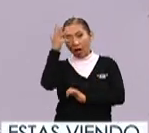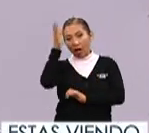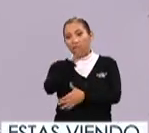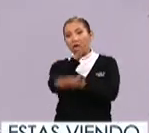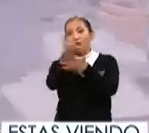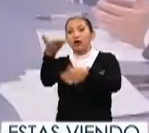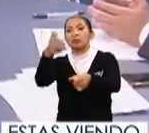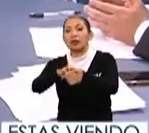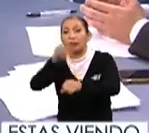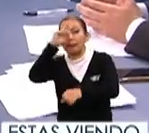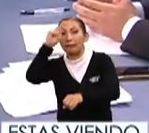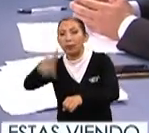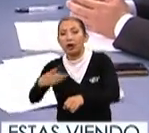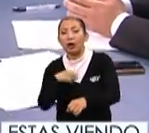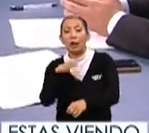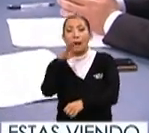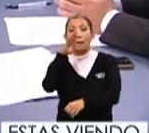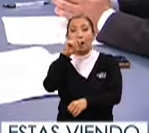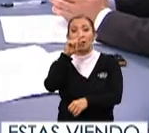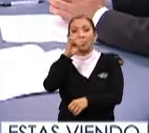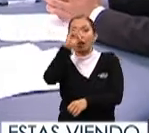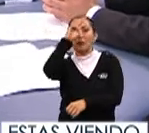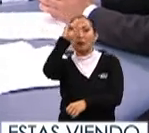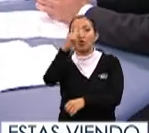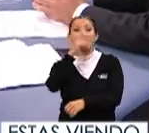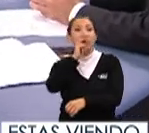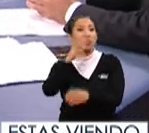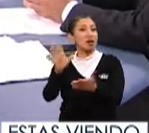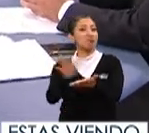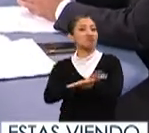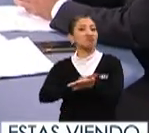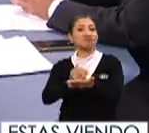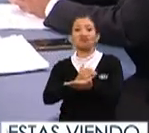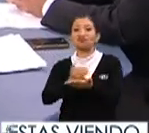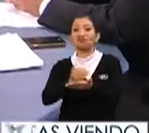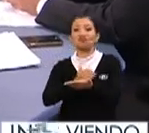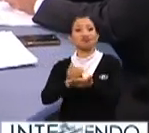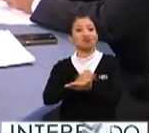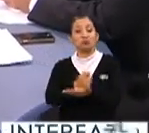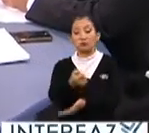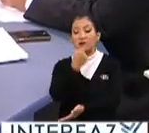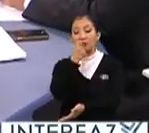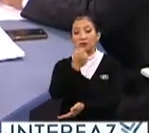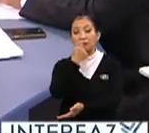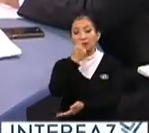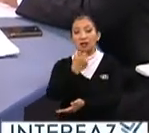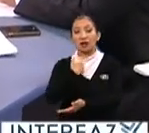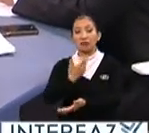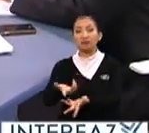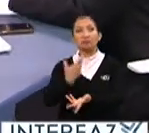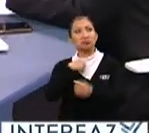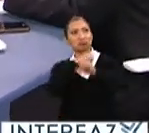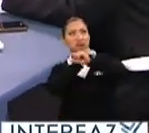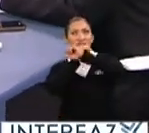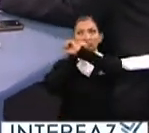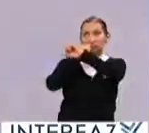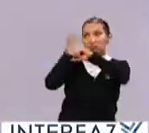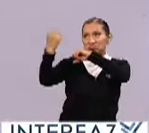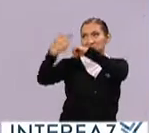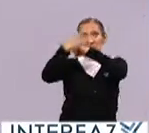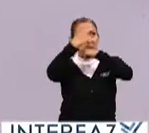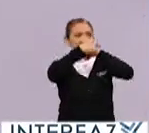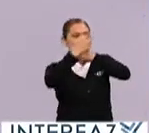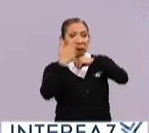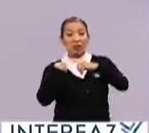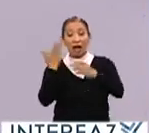hospital ya con una bacteria resistente producida por la automedicación y esa bacteria multiresistente dentro del